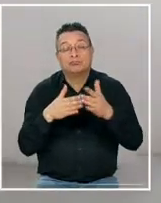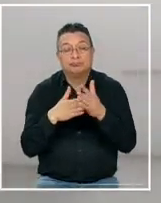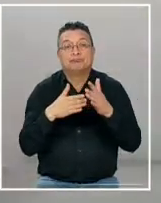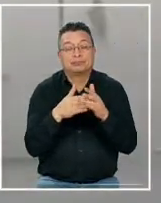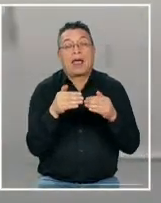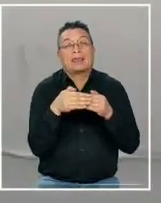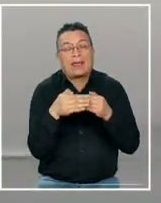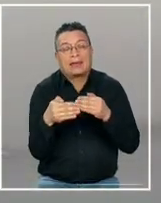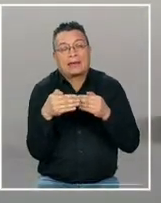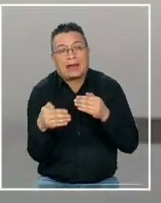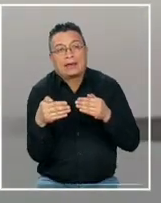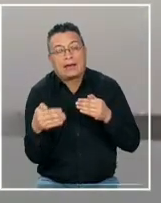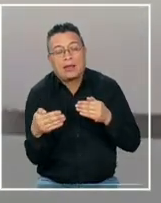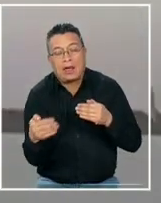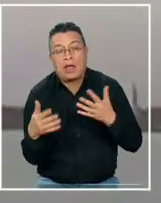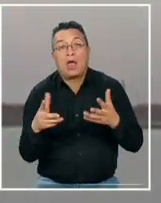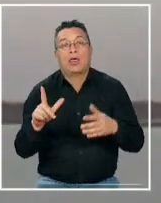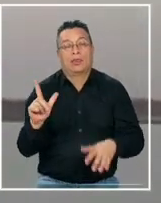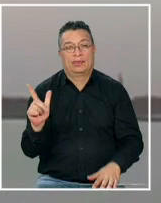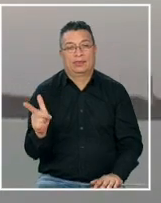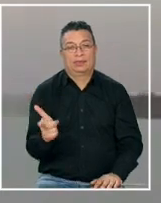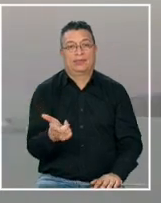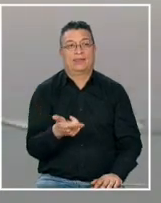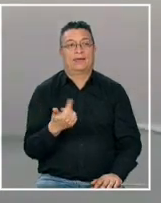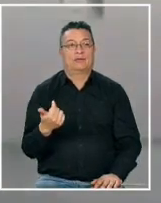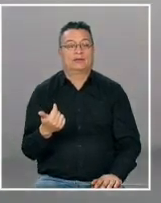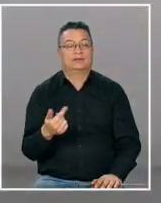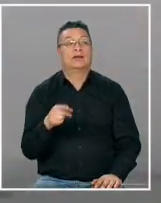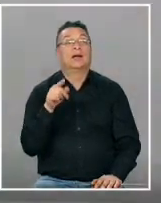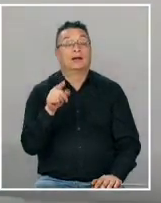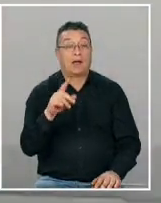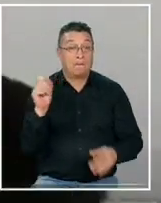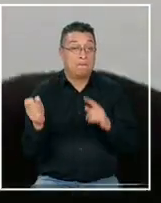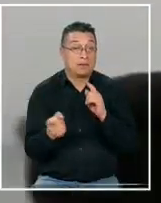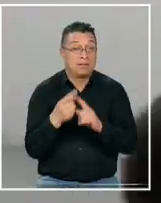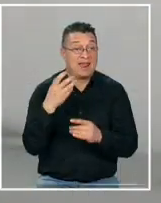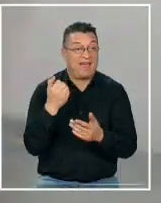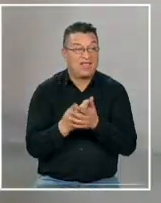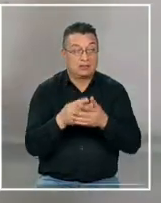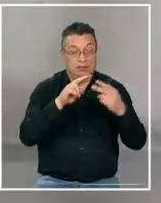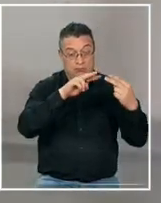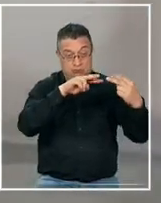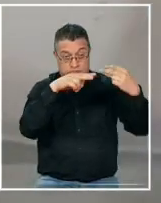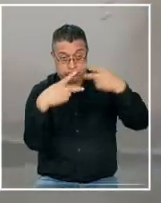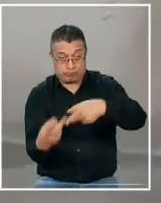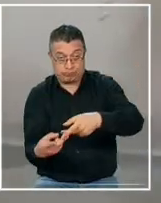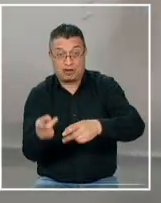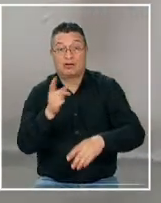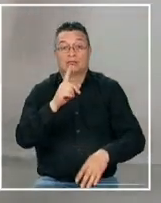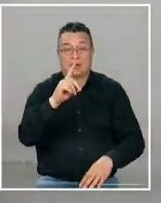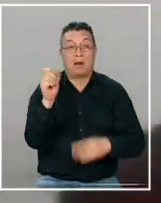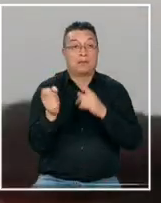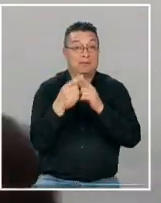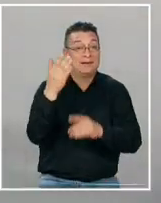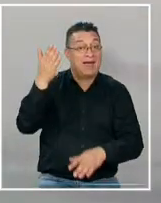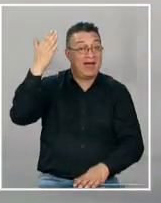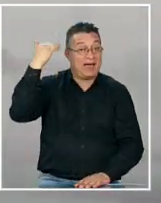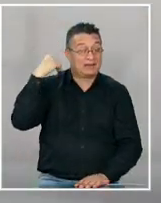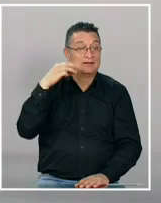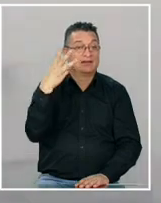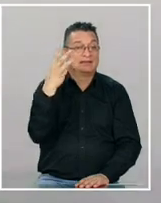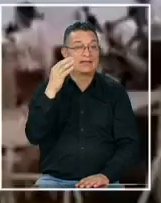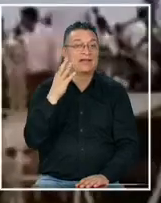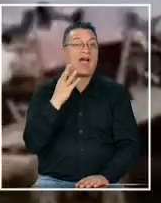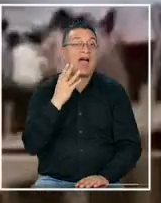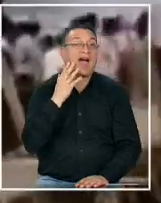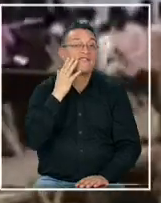retrasos finalmente se está demorando la primera vez yo te decía que esta no es la primera vez que se derrumbó sino que la primera vez fue el pasado 30